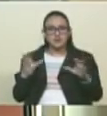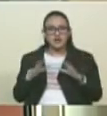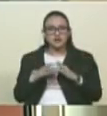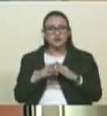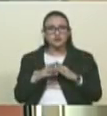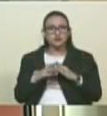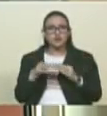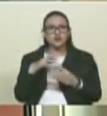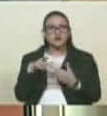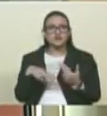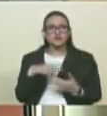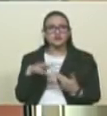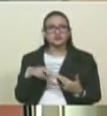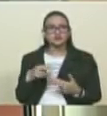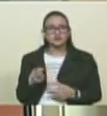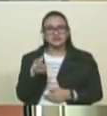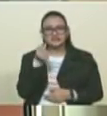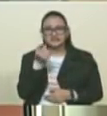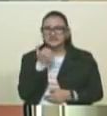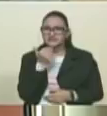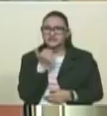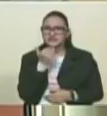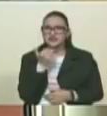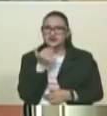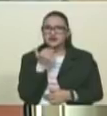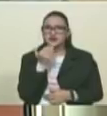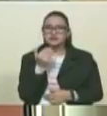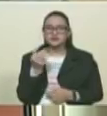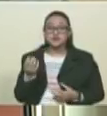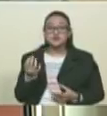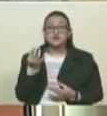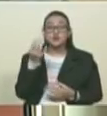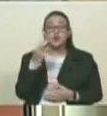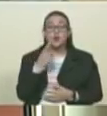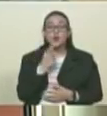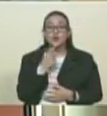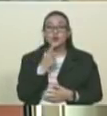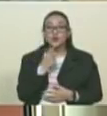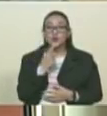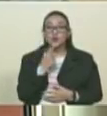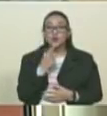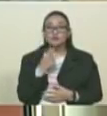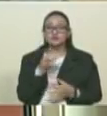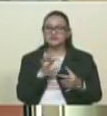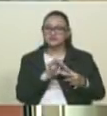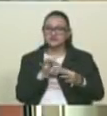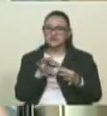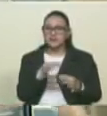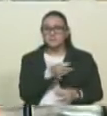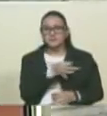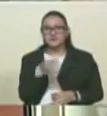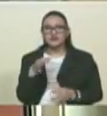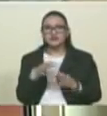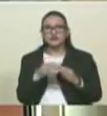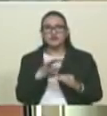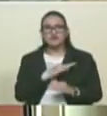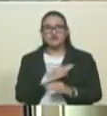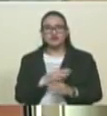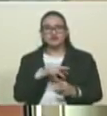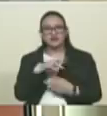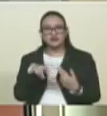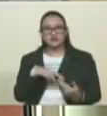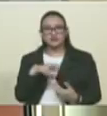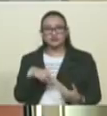de la revolución. Está a esto de salir humo rojo para lograr la alianza perfecta de todas las fuerzas de la revolución